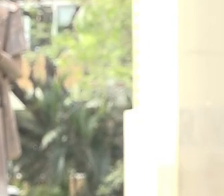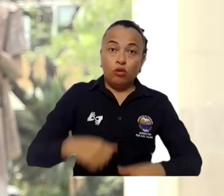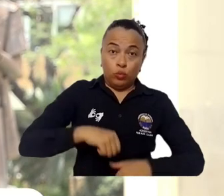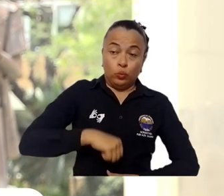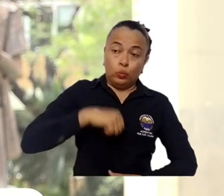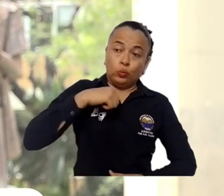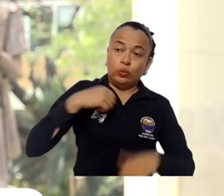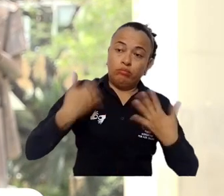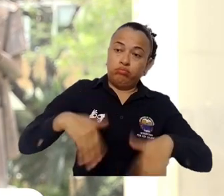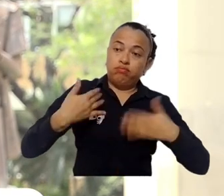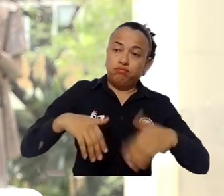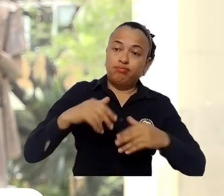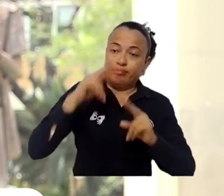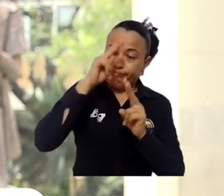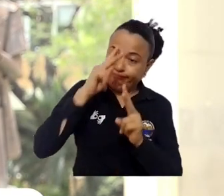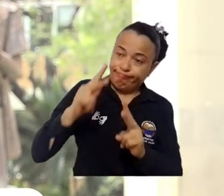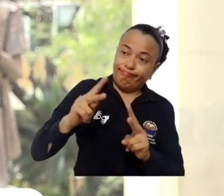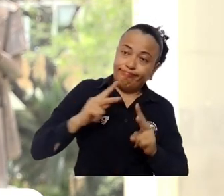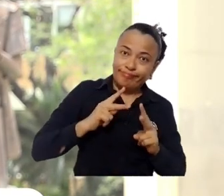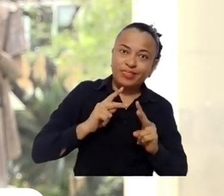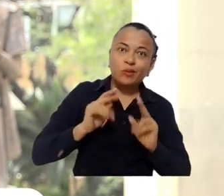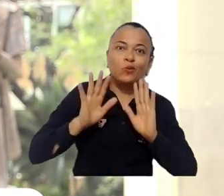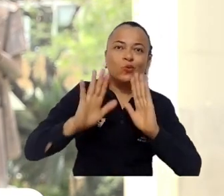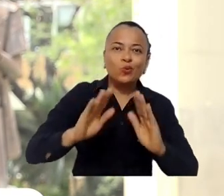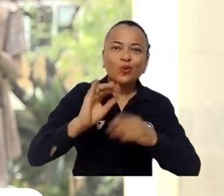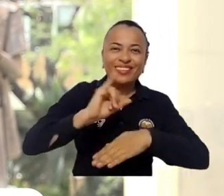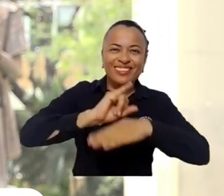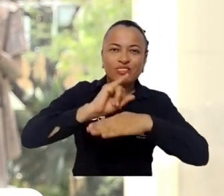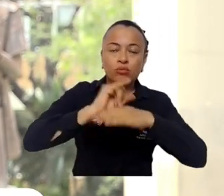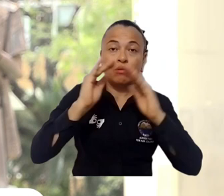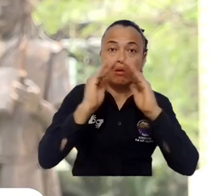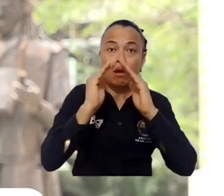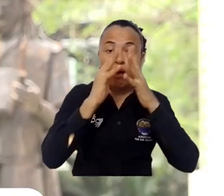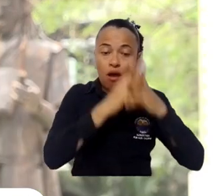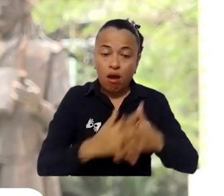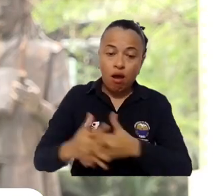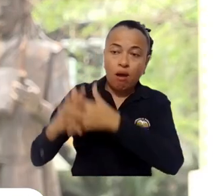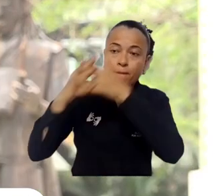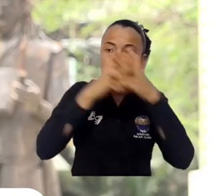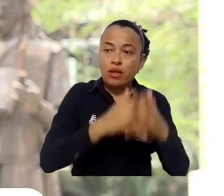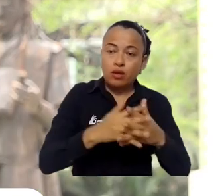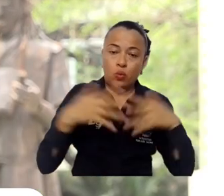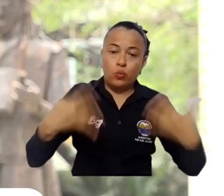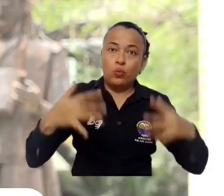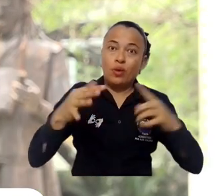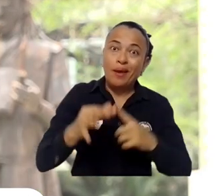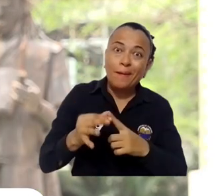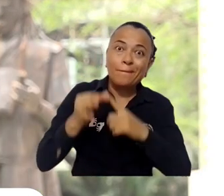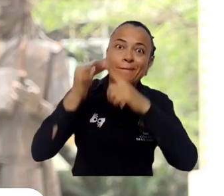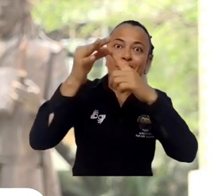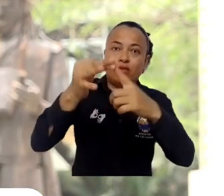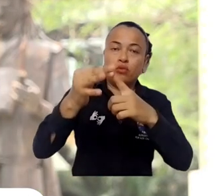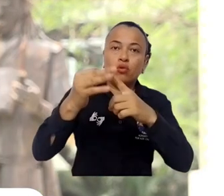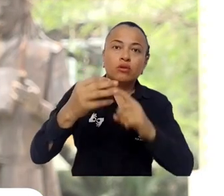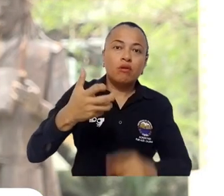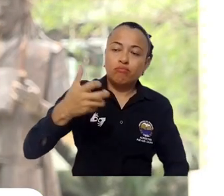Me siento muy honrado, la verdad para mí, Casa de las Américas es una institución